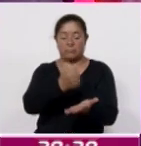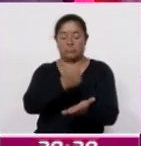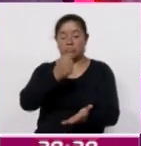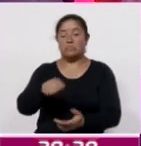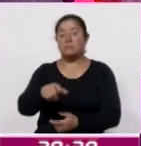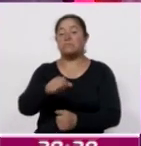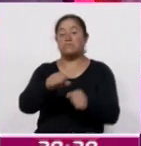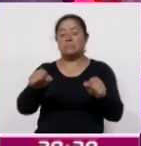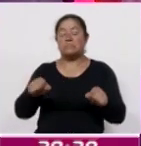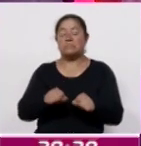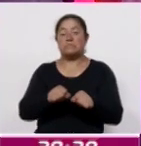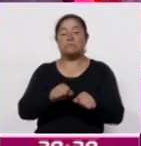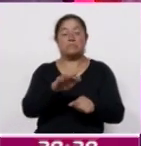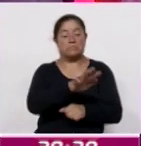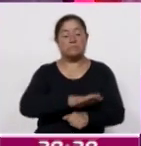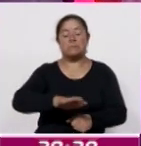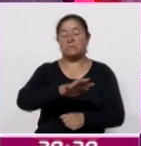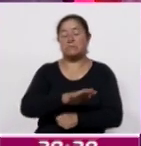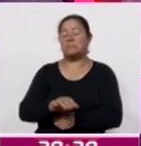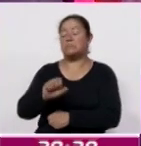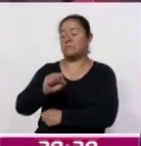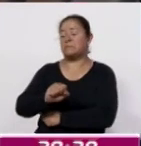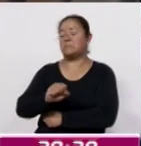Regional del Tribunal Electoral Judicial.